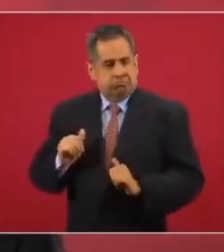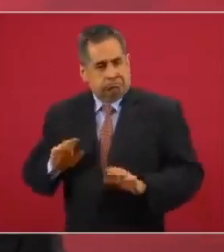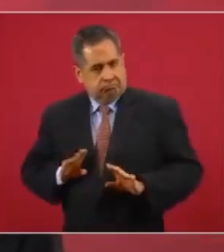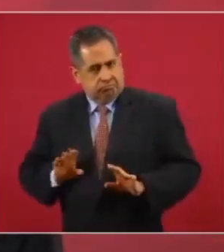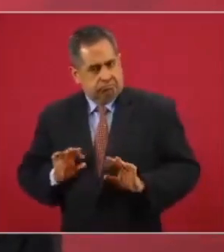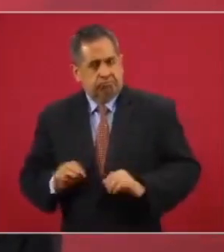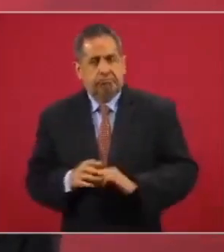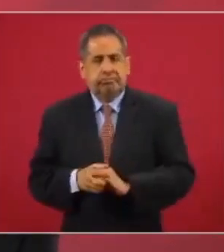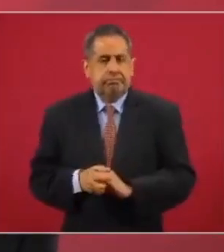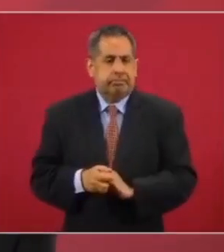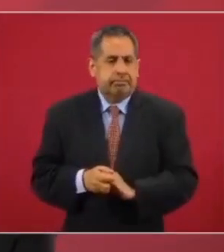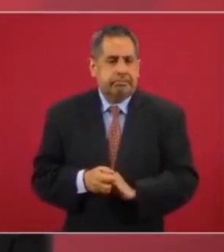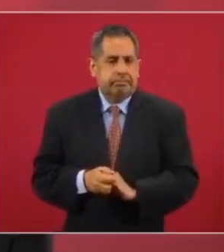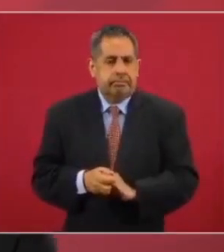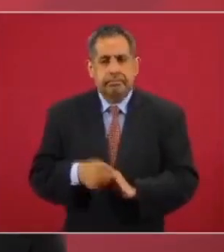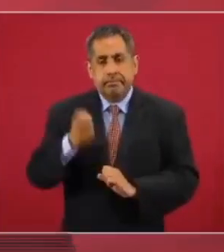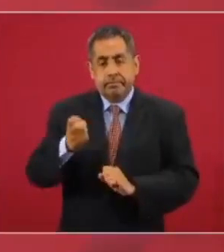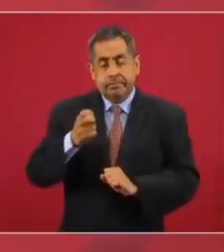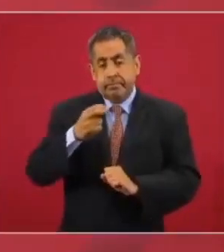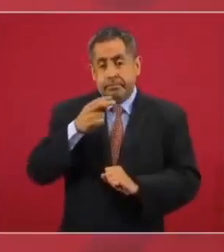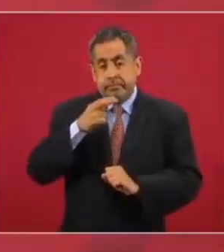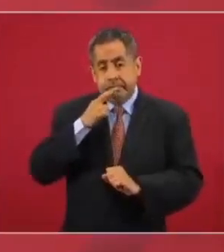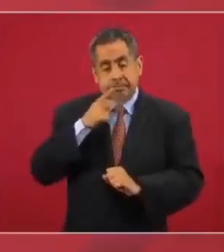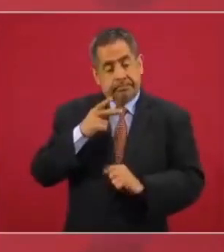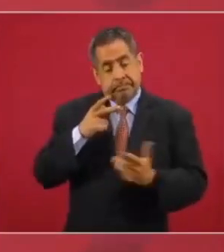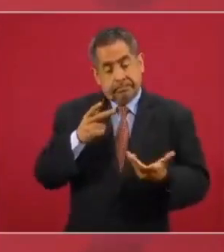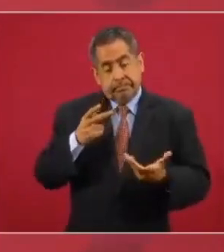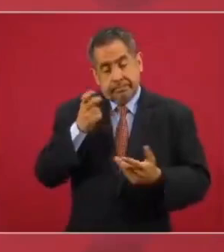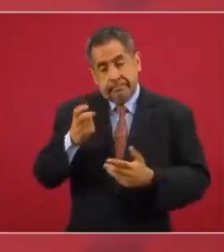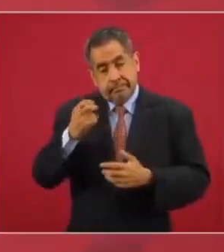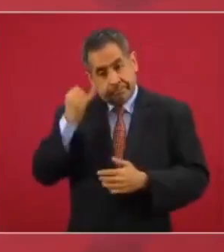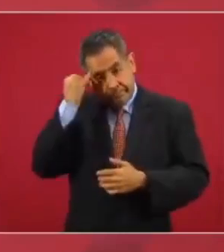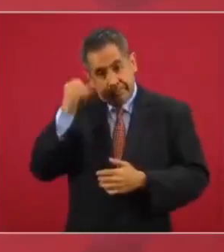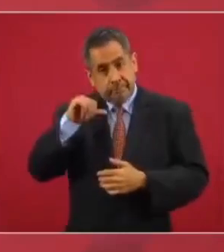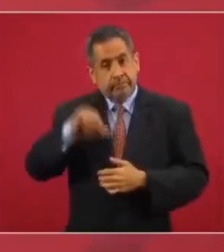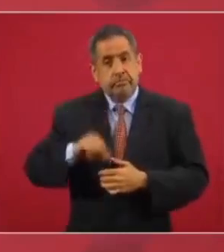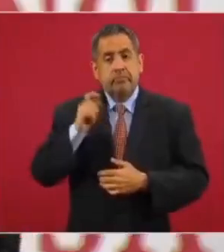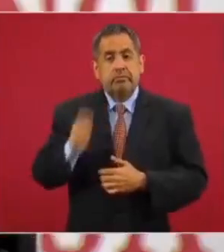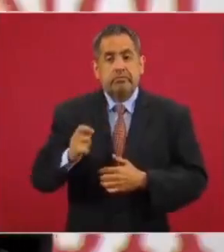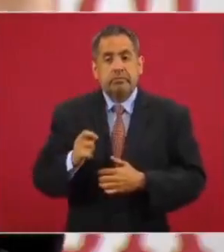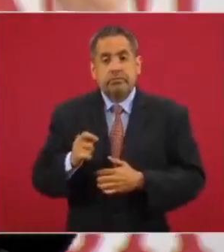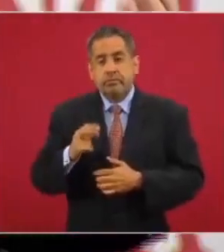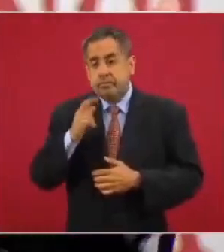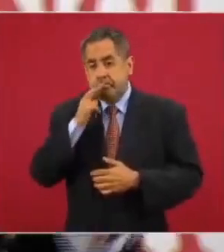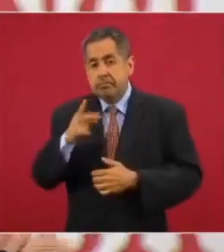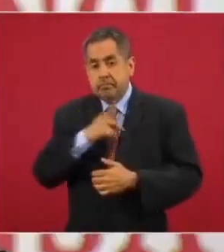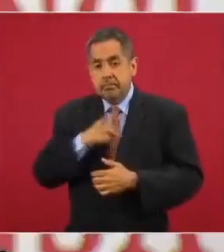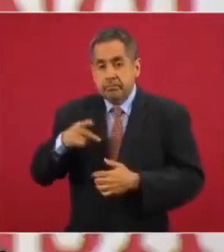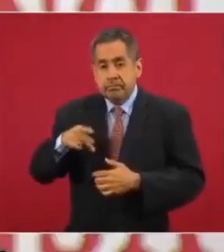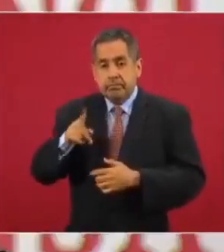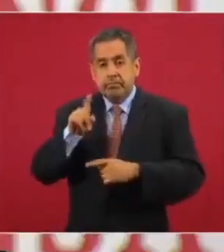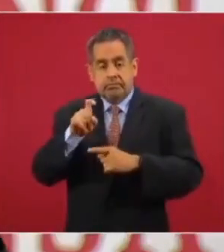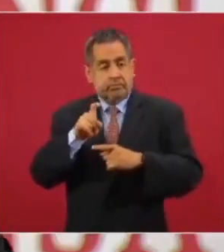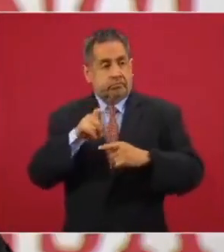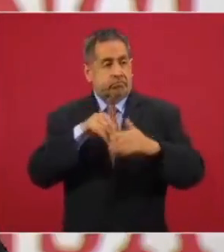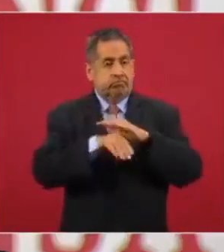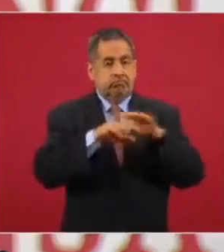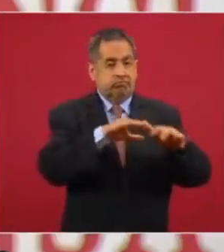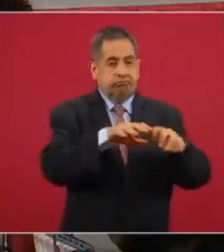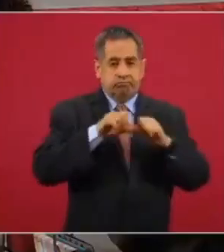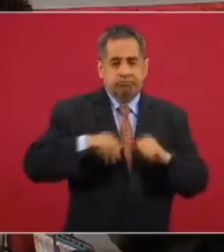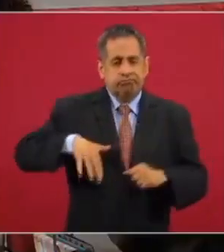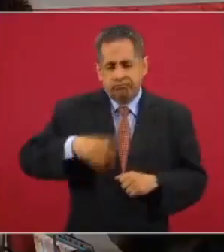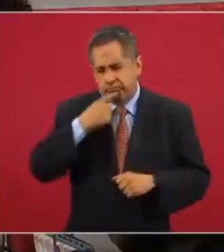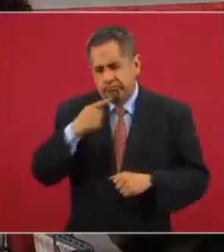Por consiguiente, tiene que ver ya hoy en día con que México pueda tener acceso a esa cantidad de agua que ya mencionó el señor